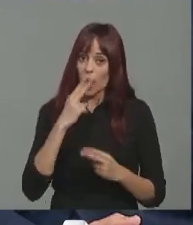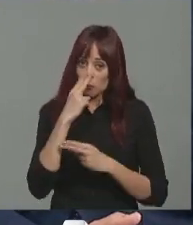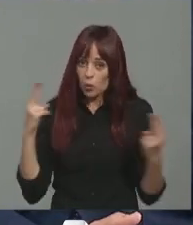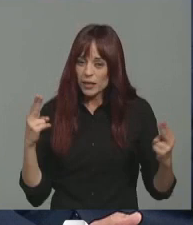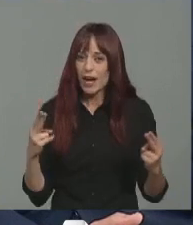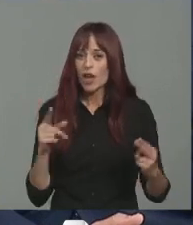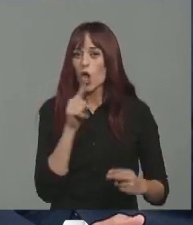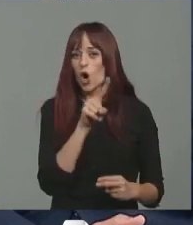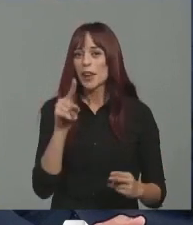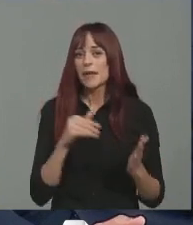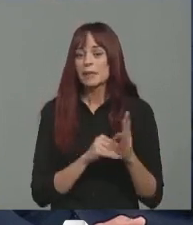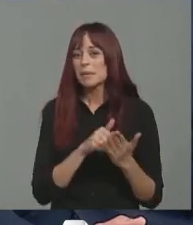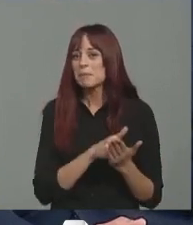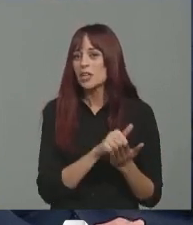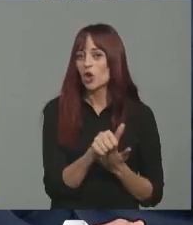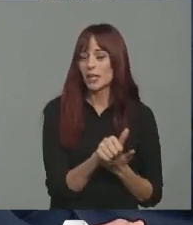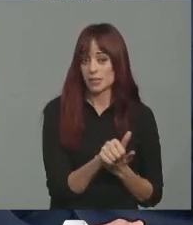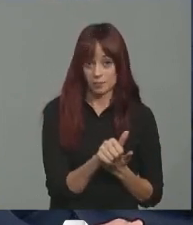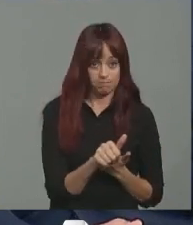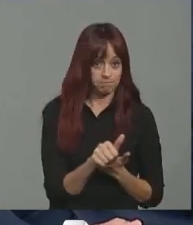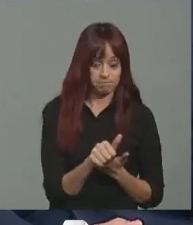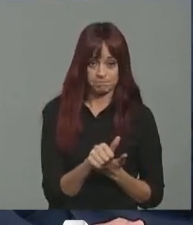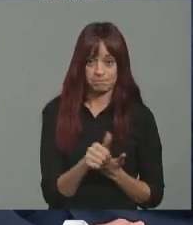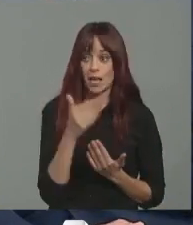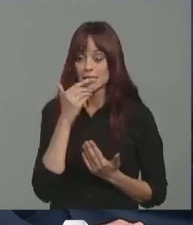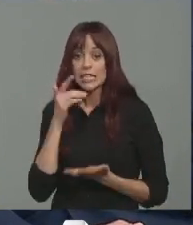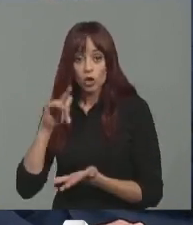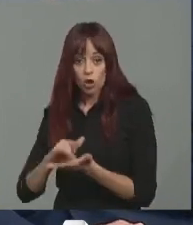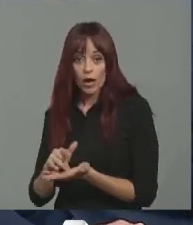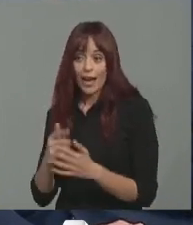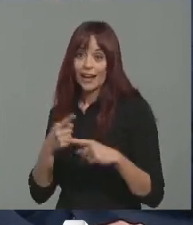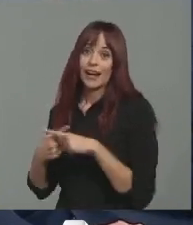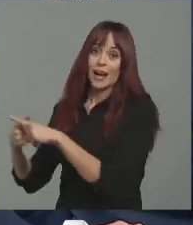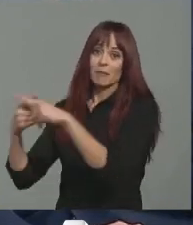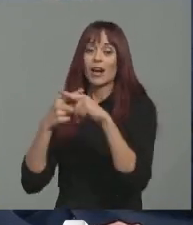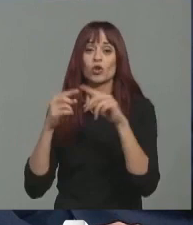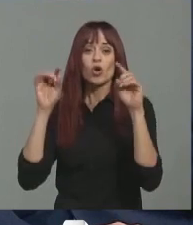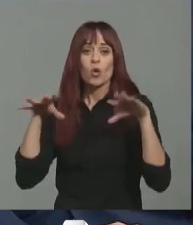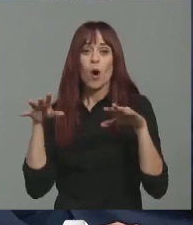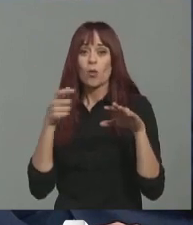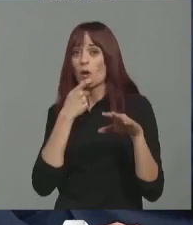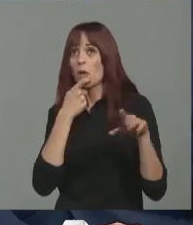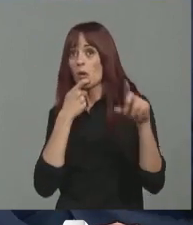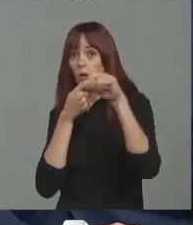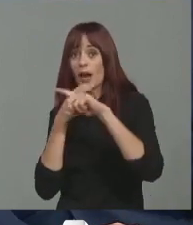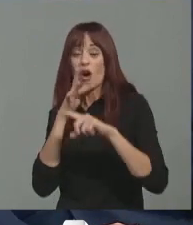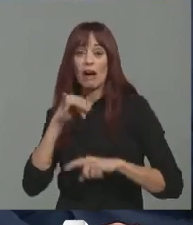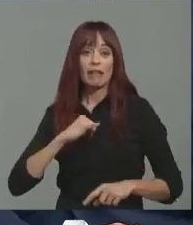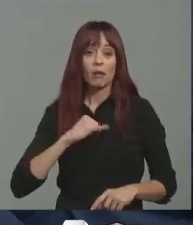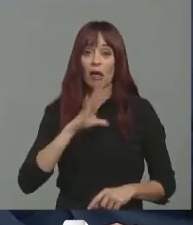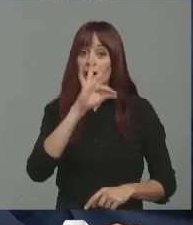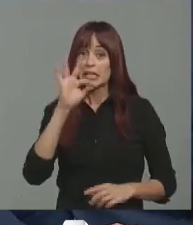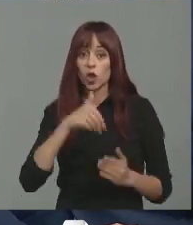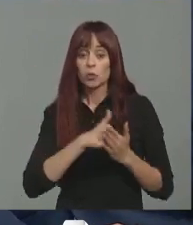de más de 11.000 millones si hubiera habido un reparto equitativo, ahora la deuda sería de apenas 500